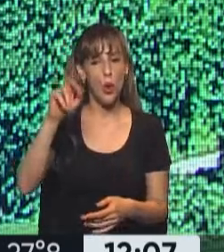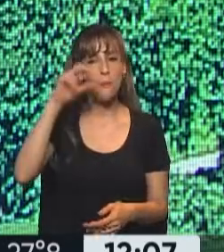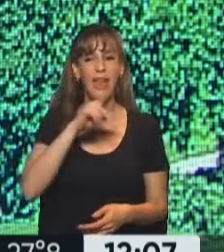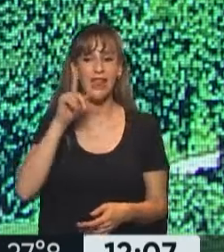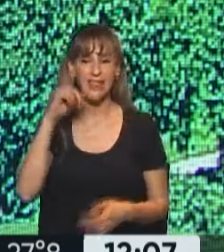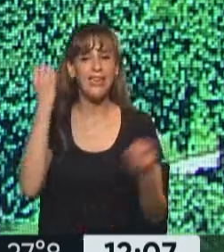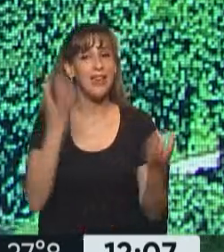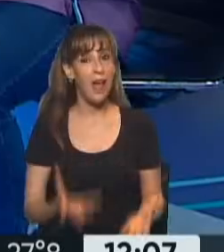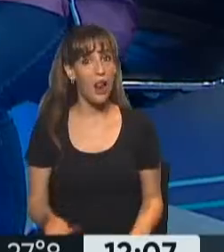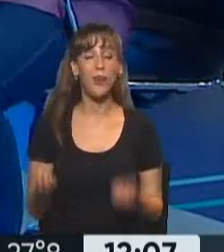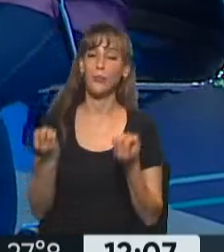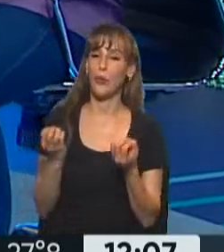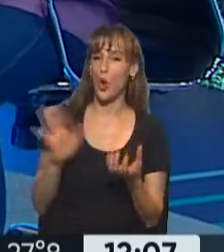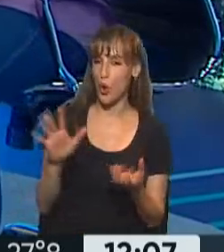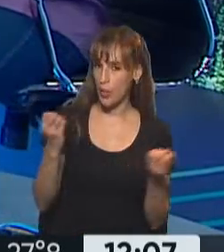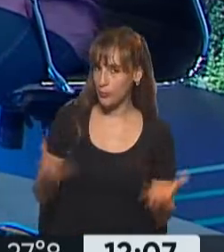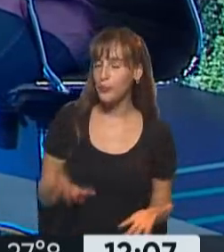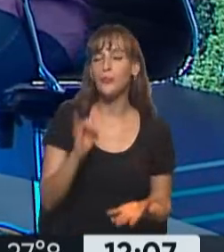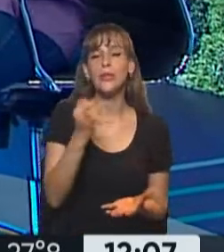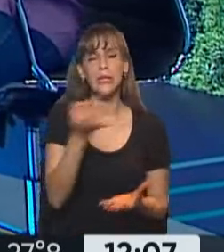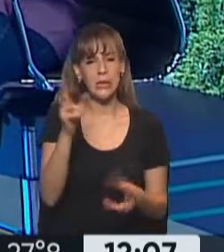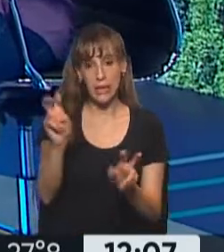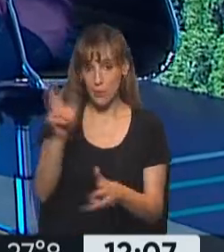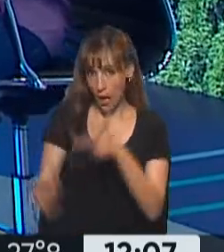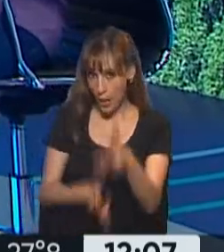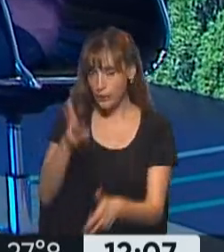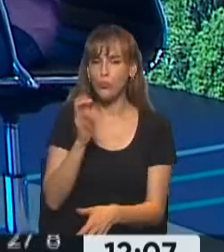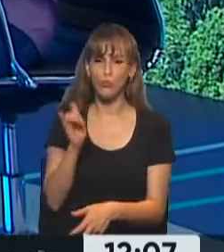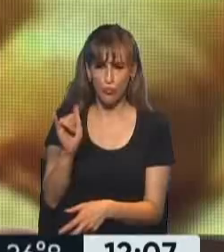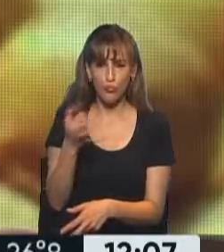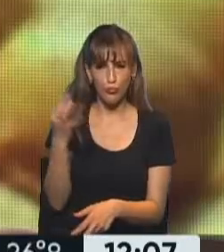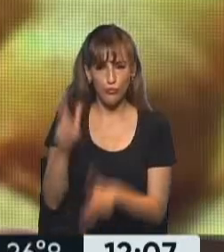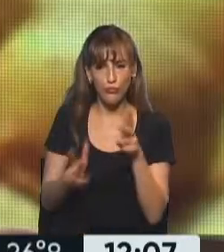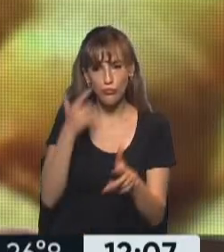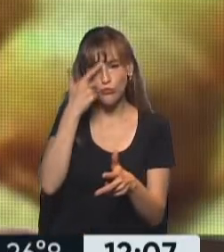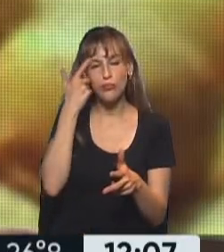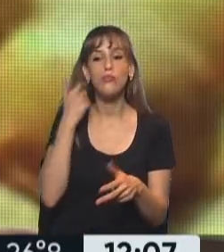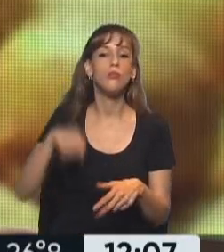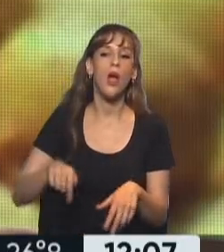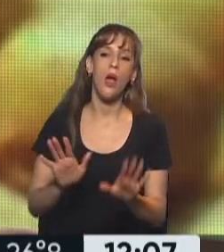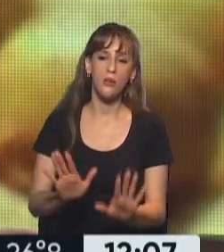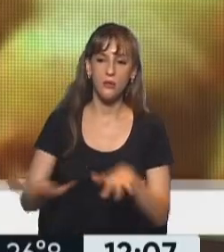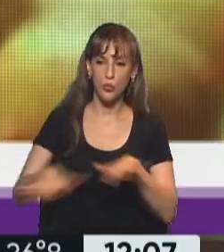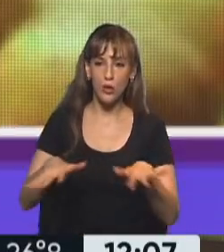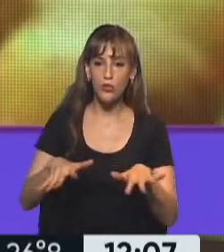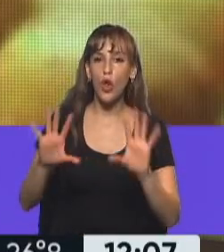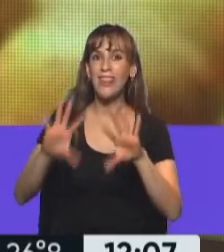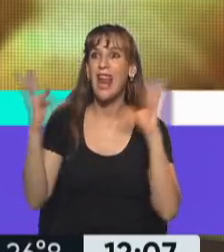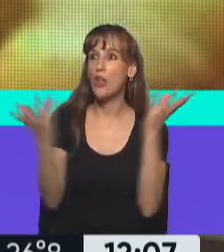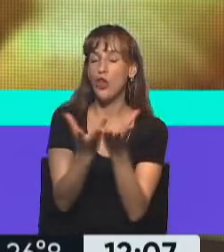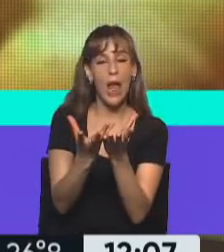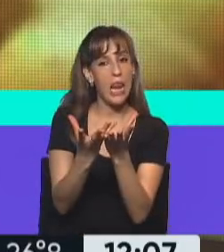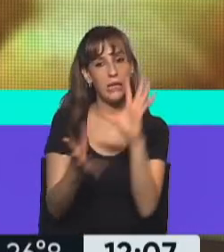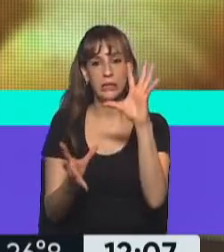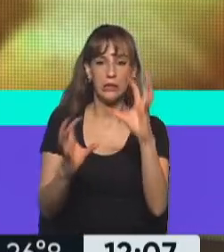Pedro? Un gusto. ¿Cómo estás? ¿Hablamos de todo esto? Sí, hablemos de todo eso. Bueno, es así, el contexto internacional no es favorable y la Argentina ya